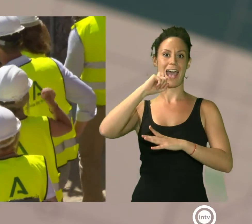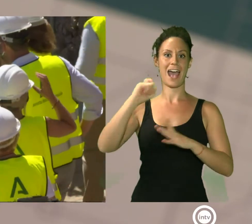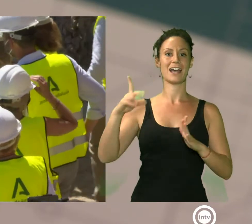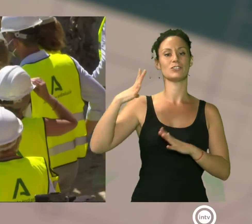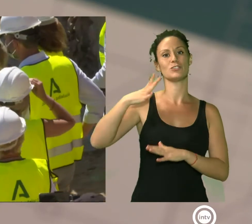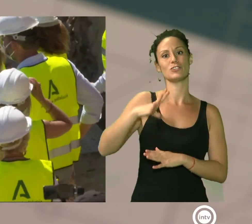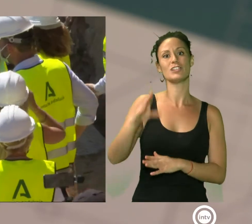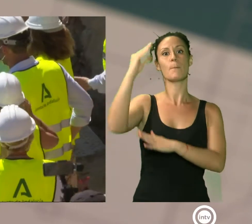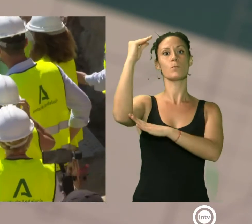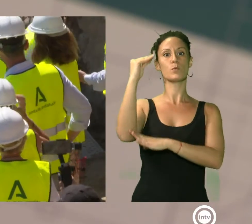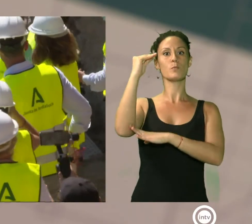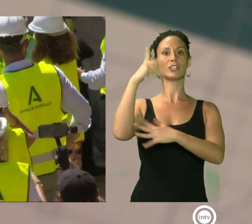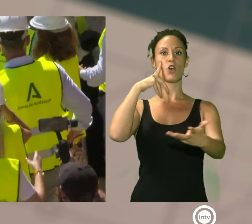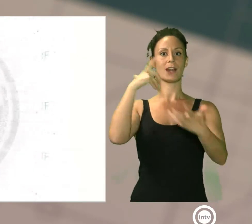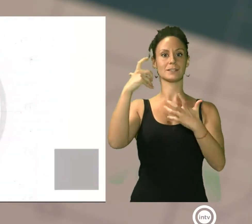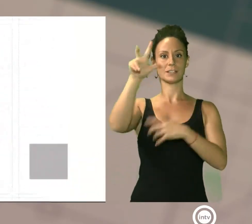Artístico Nacional.